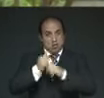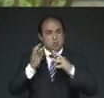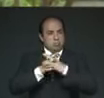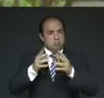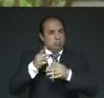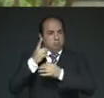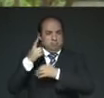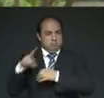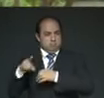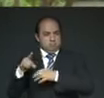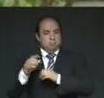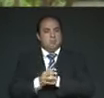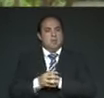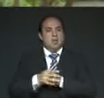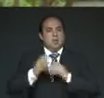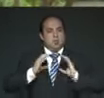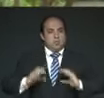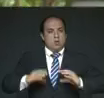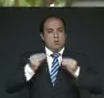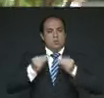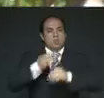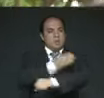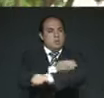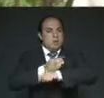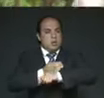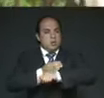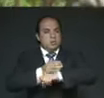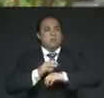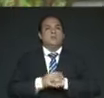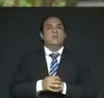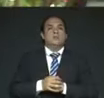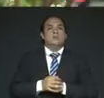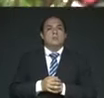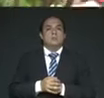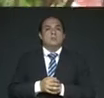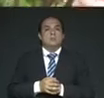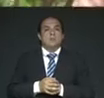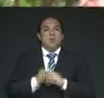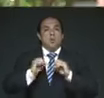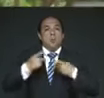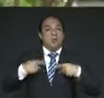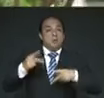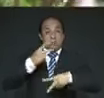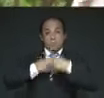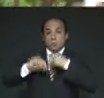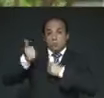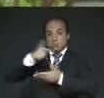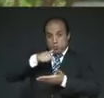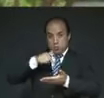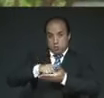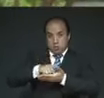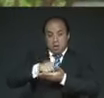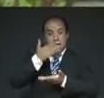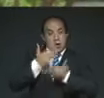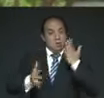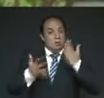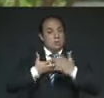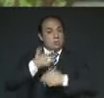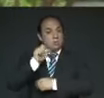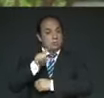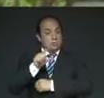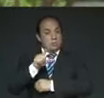cuerpos de tantas y de tantos de nuestros compatriotas y de tantas personas venidas de otros lados yacen hoy también